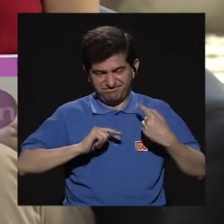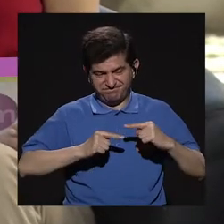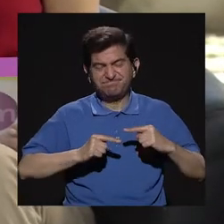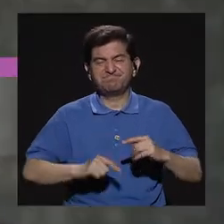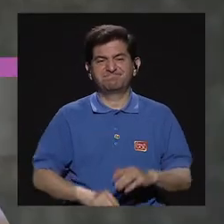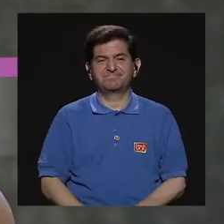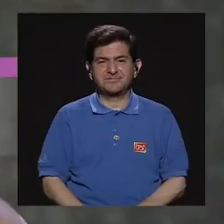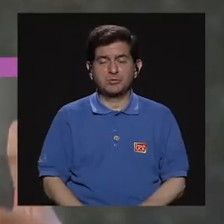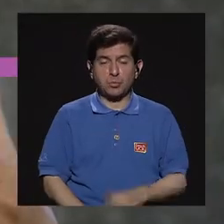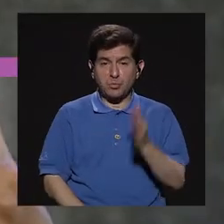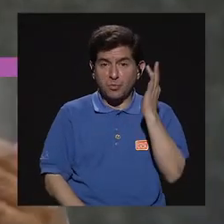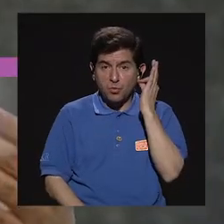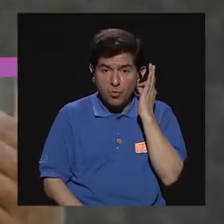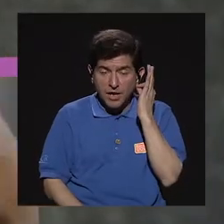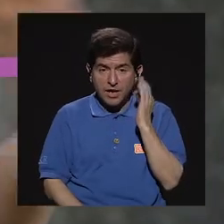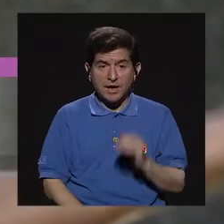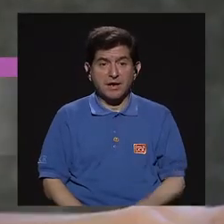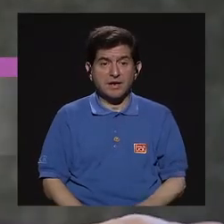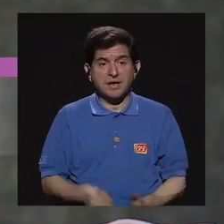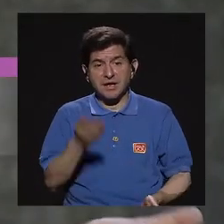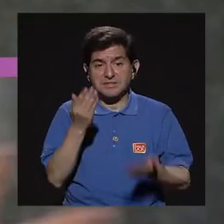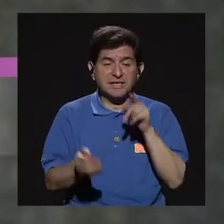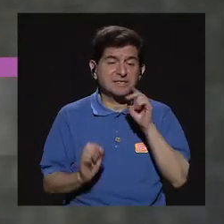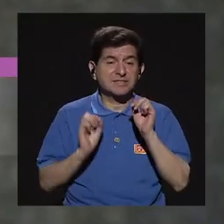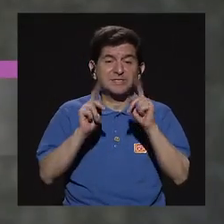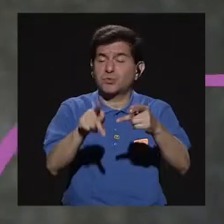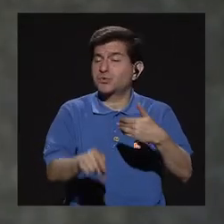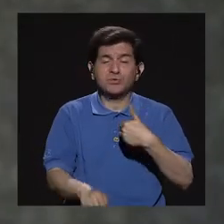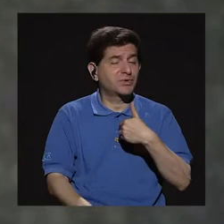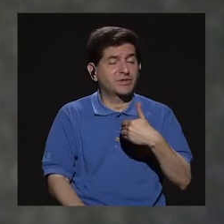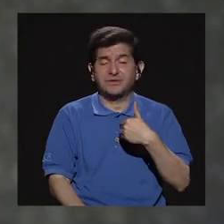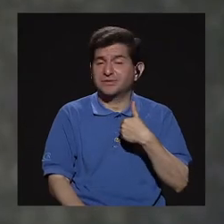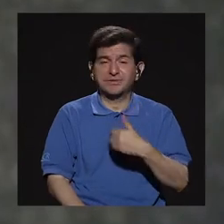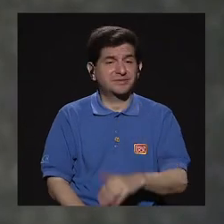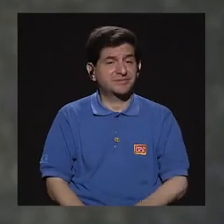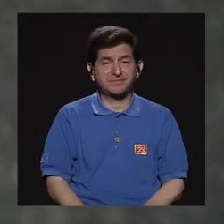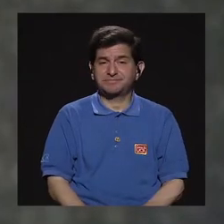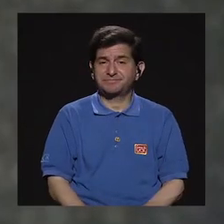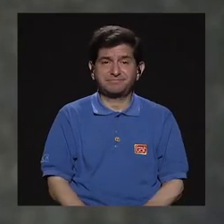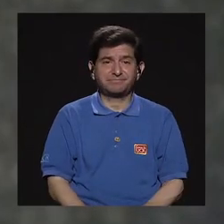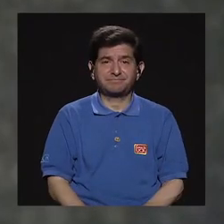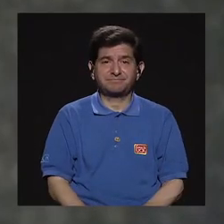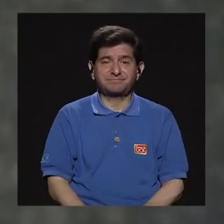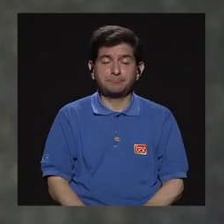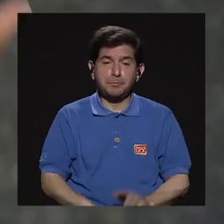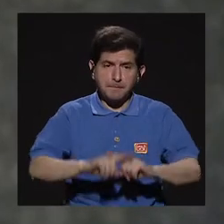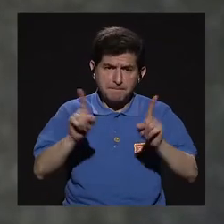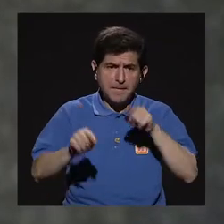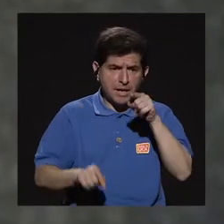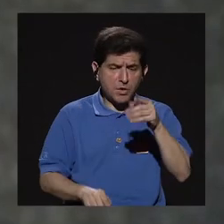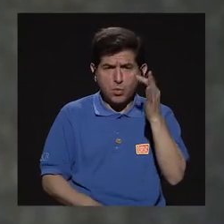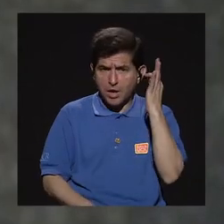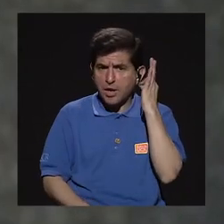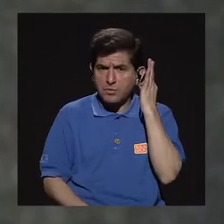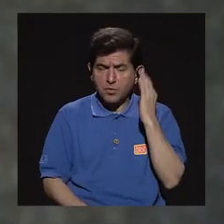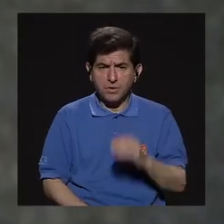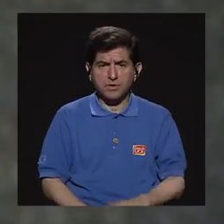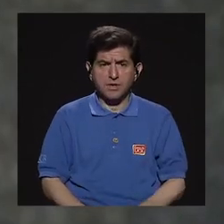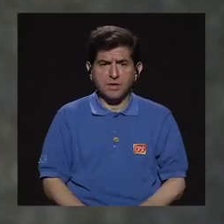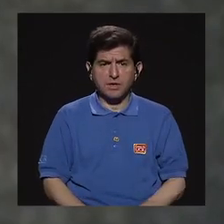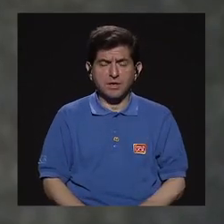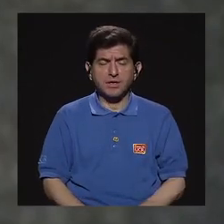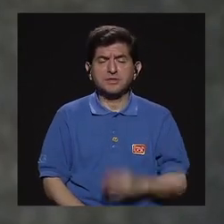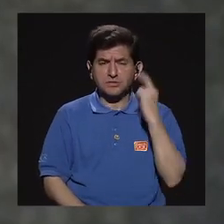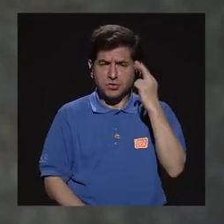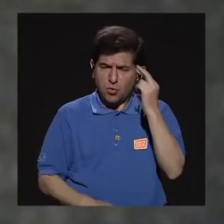uno, porque hay señoras que se perdieron esa oportunidad, tal vez, ¿verdad? Pero, a estas señoras que, por ejemplo, digamos,